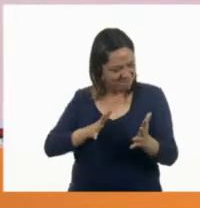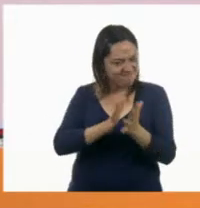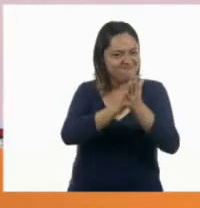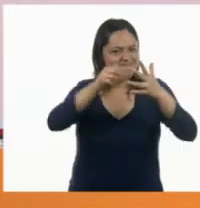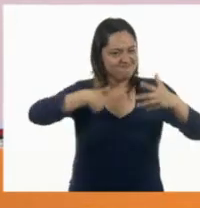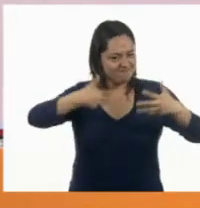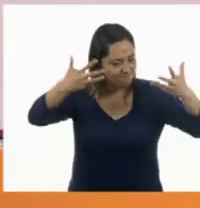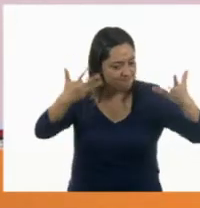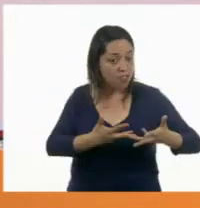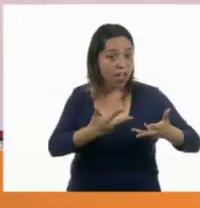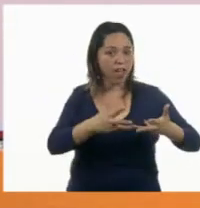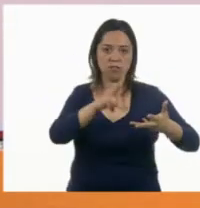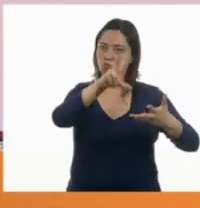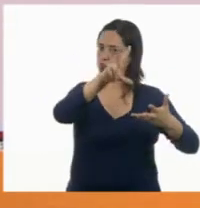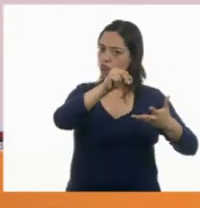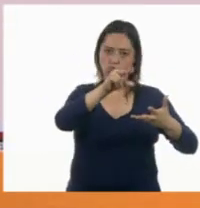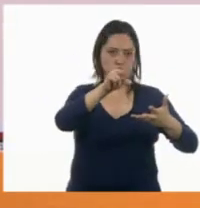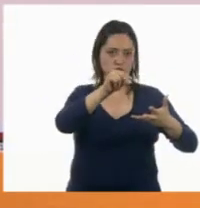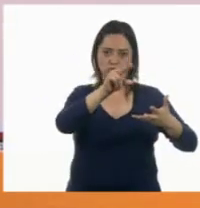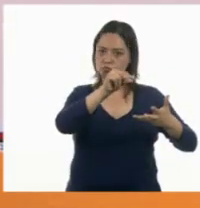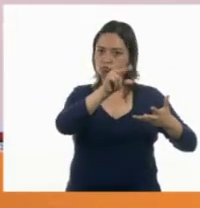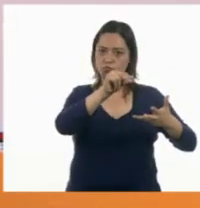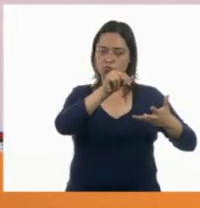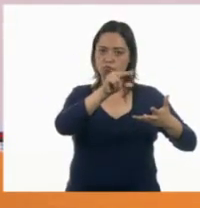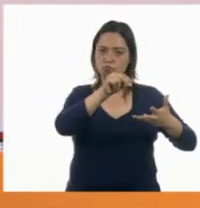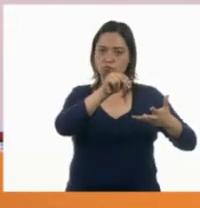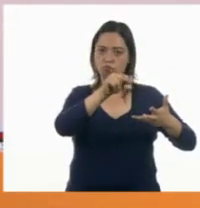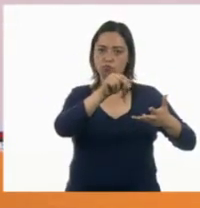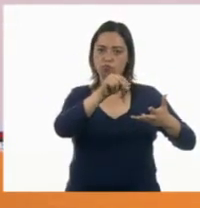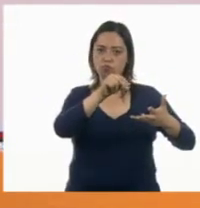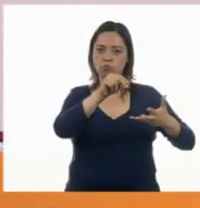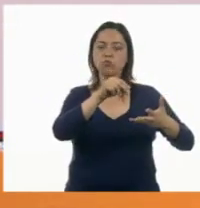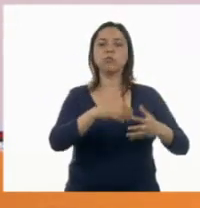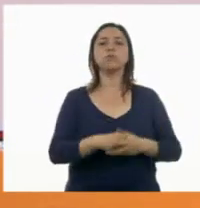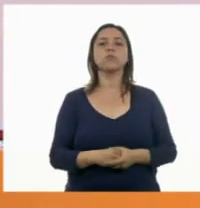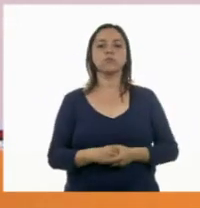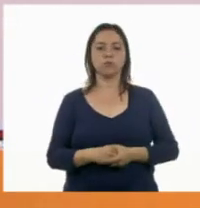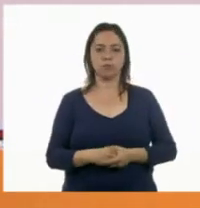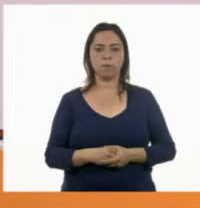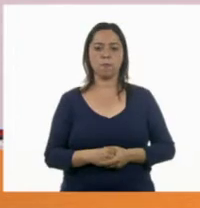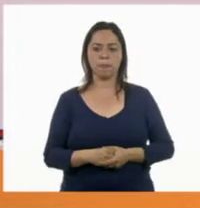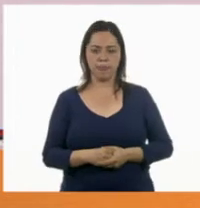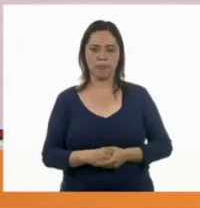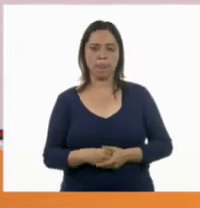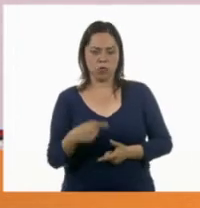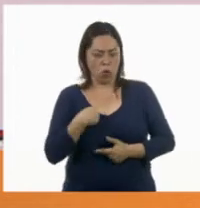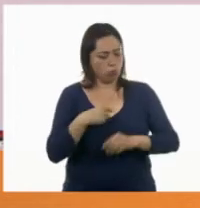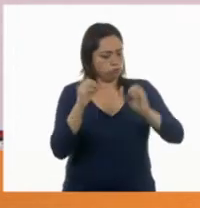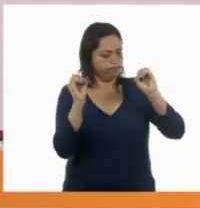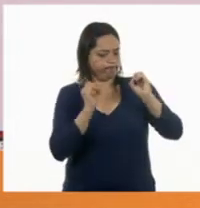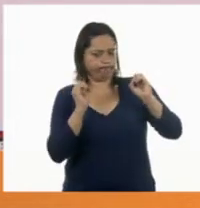No participar, no